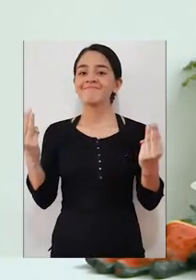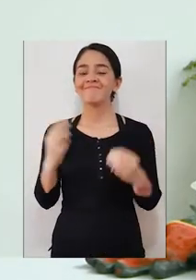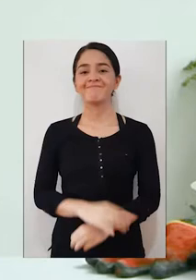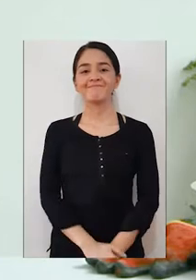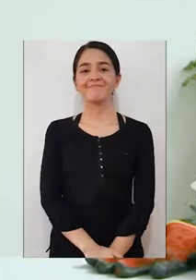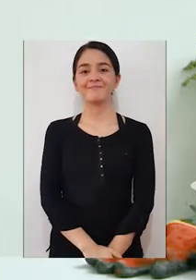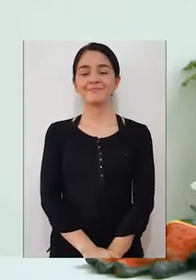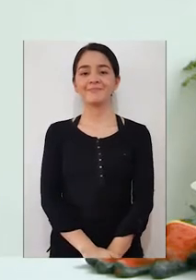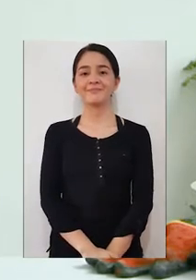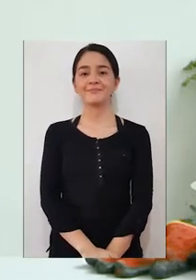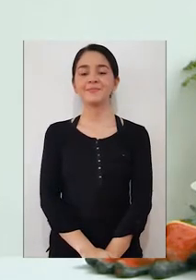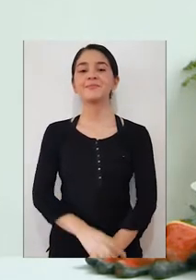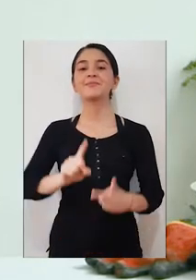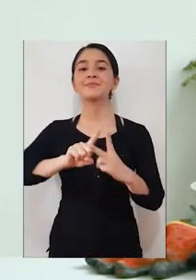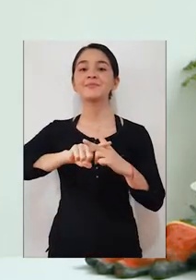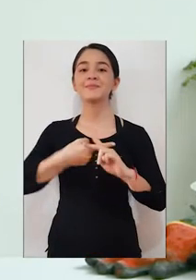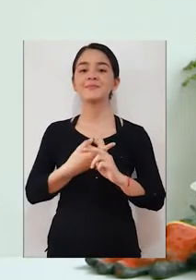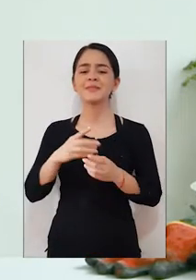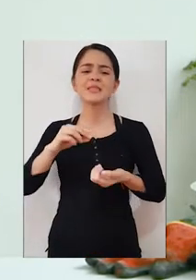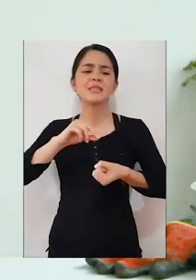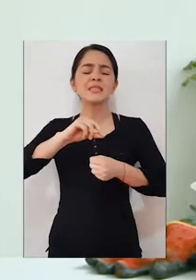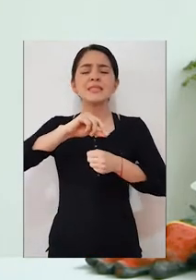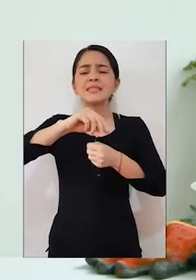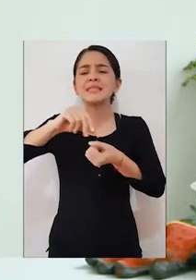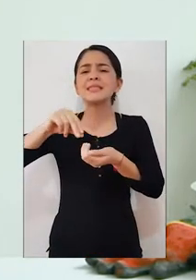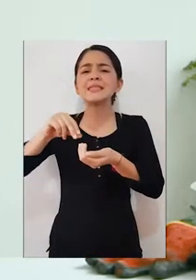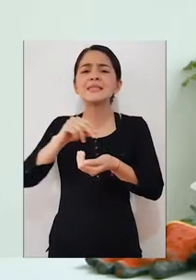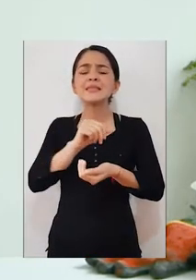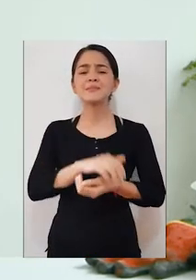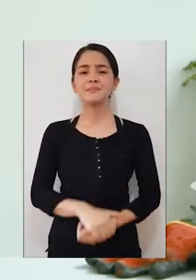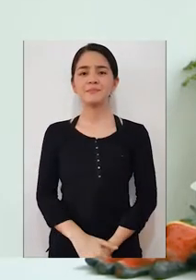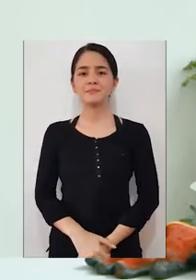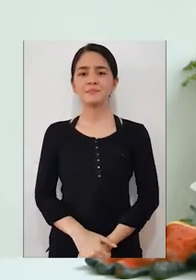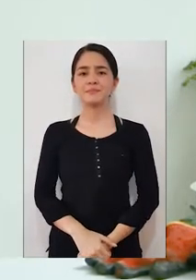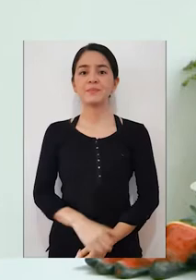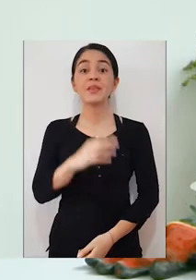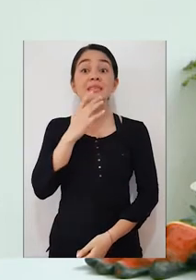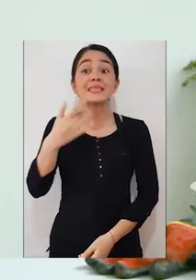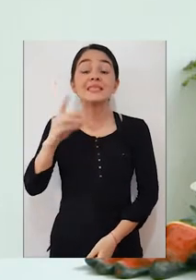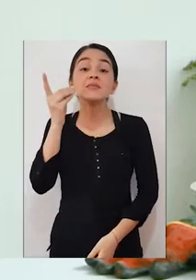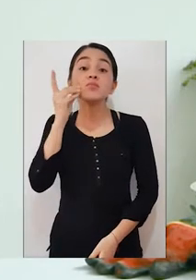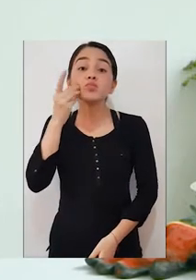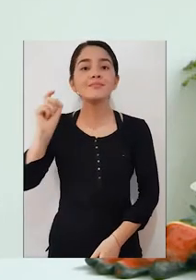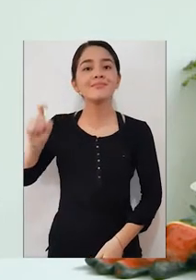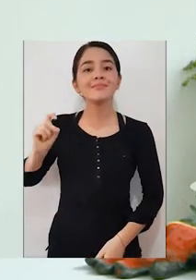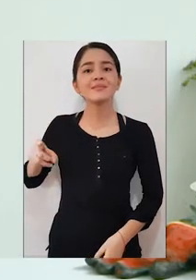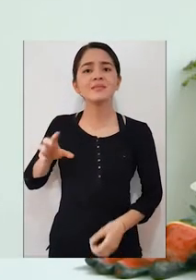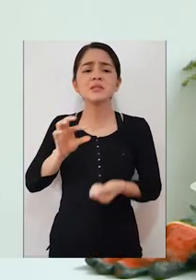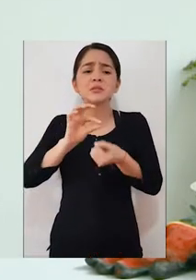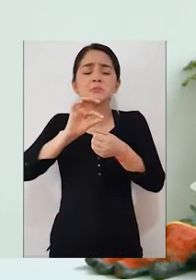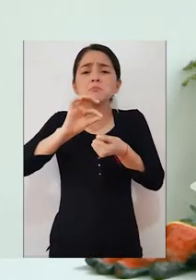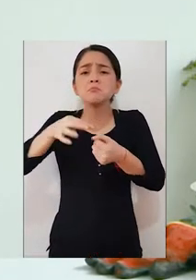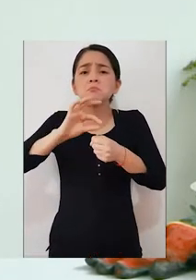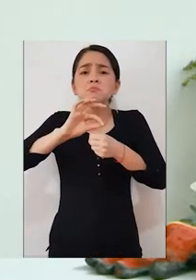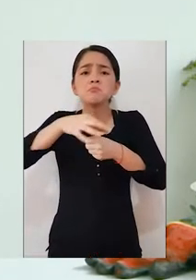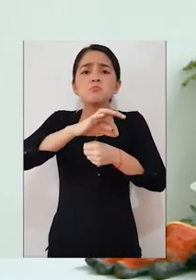vamos a hablar acerca de las semillas que vamos a utilizar. En el caso del chile dulce, necesitamos nada más las